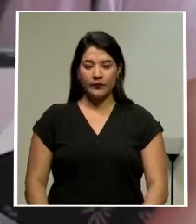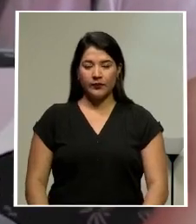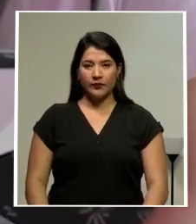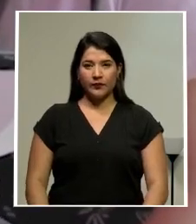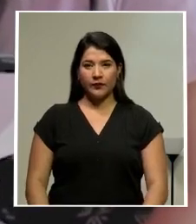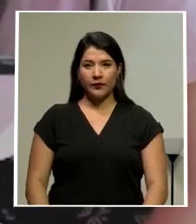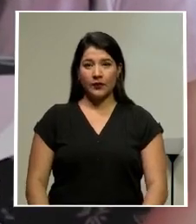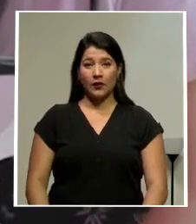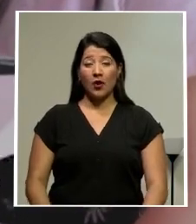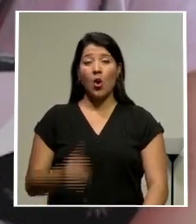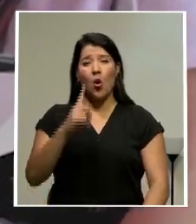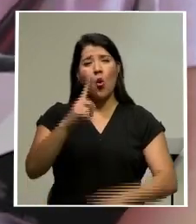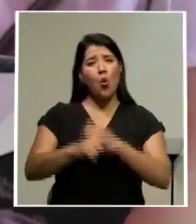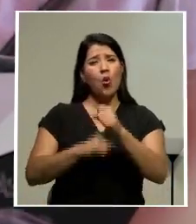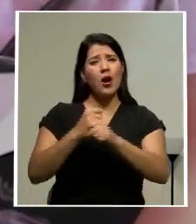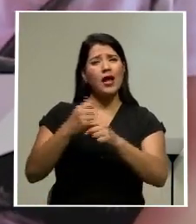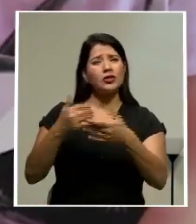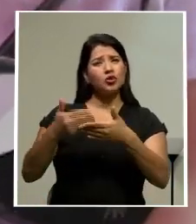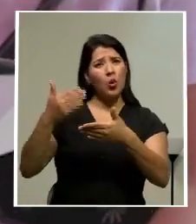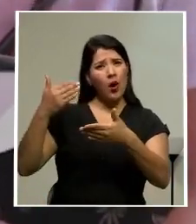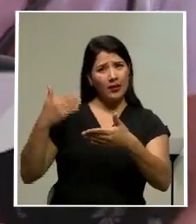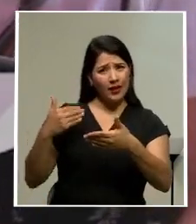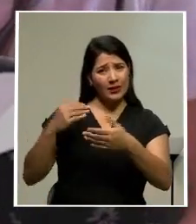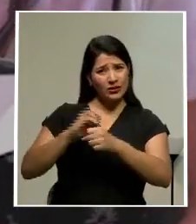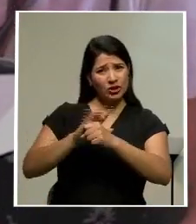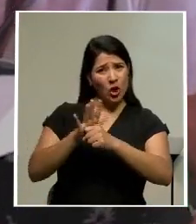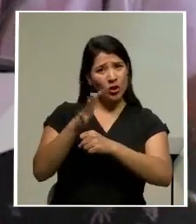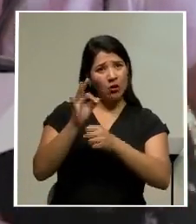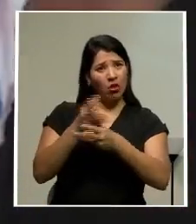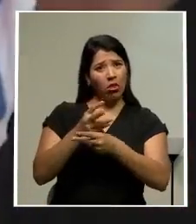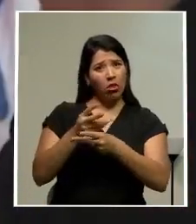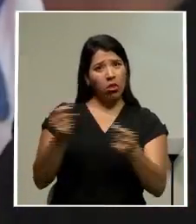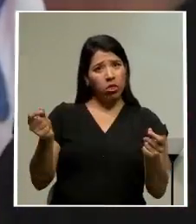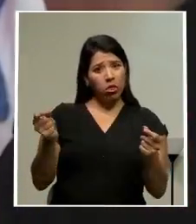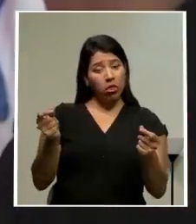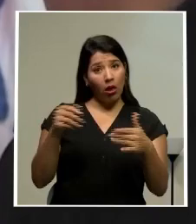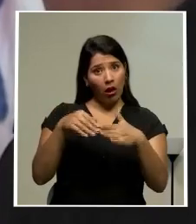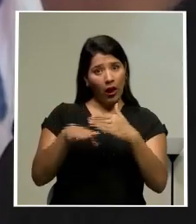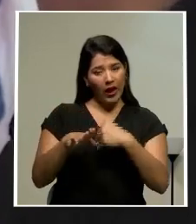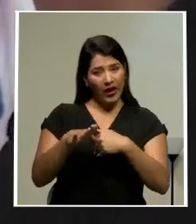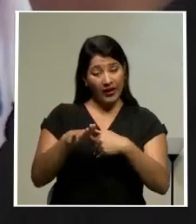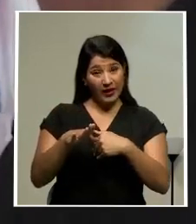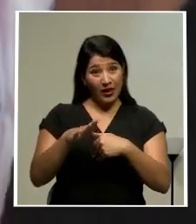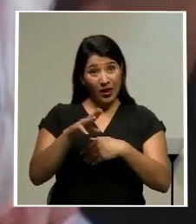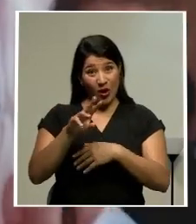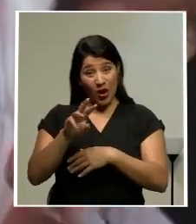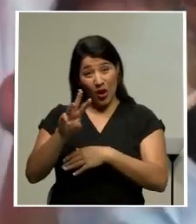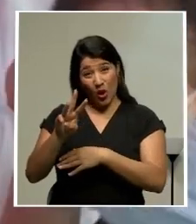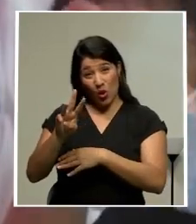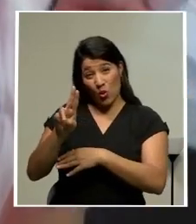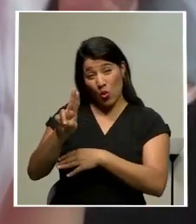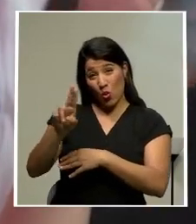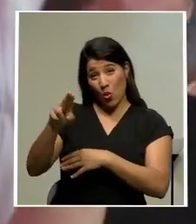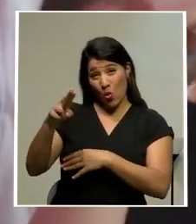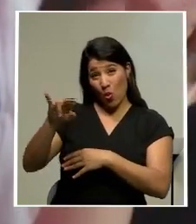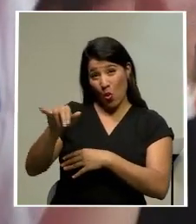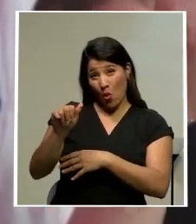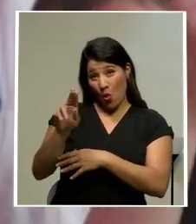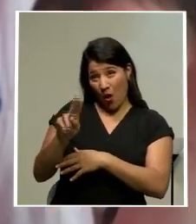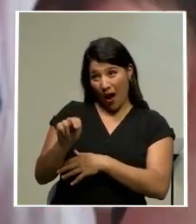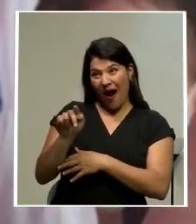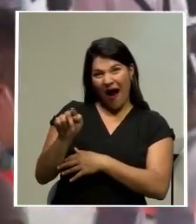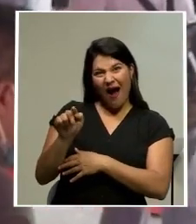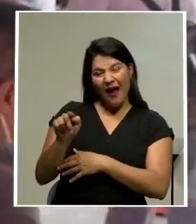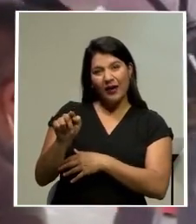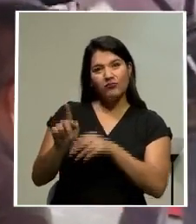Hacía más de un año que el COVID-19 había desaparecido de las calles de Wuhan, la ciudad china que se hizo mundialmente famosa porque fue